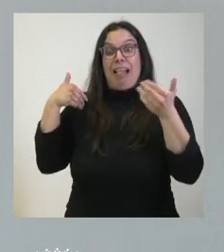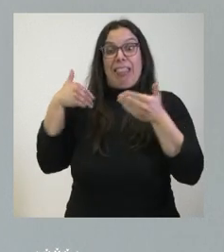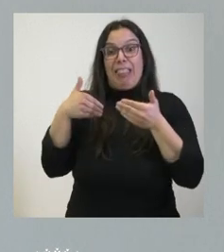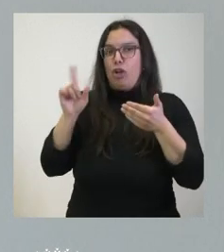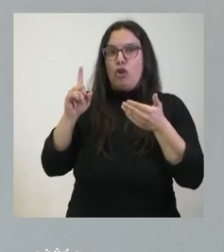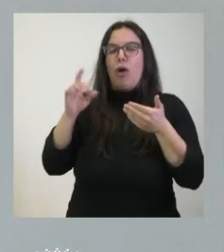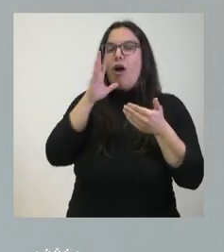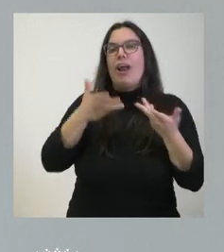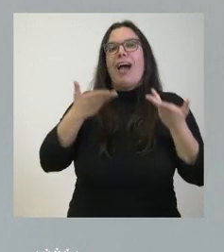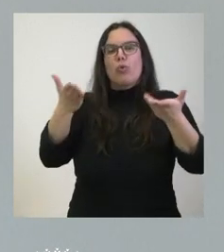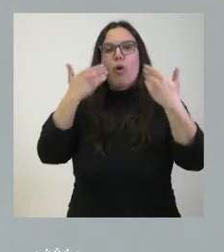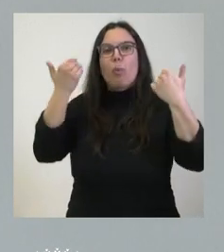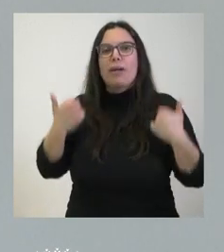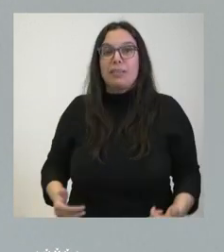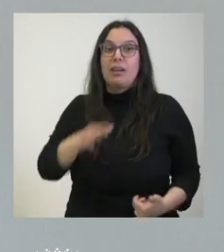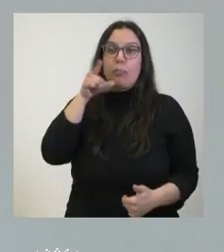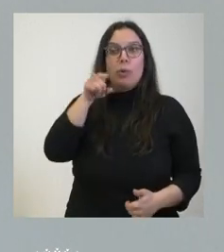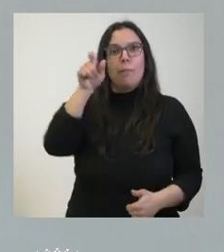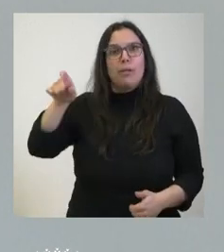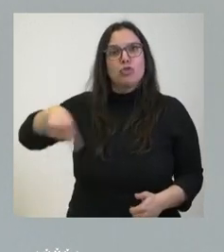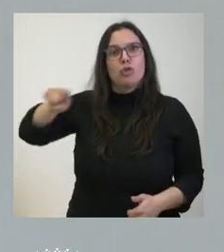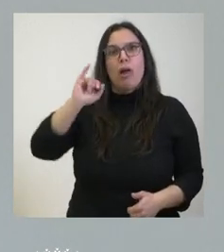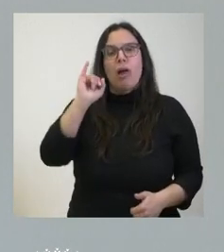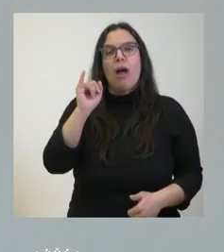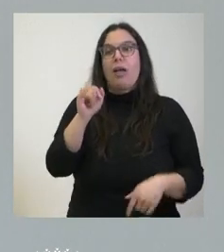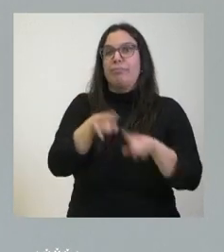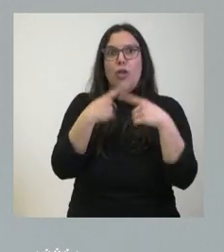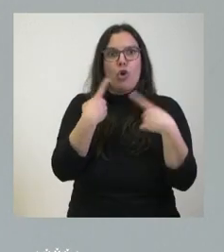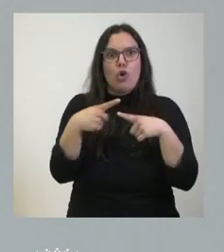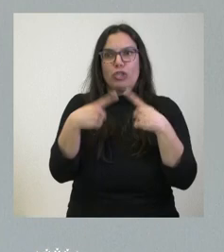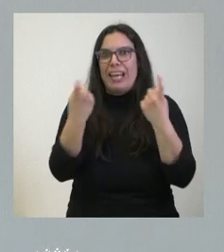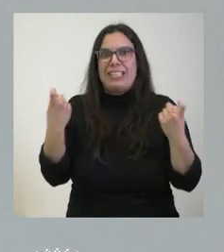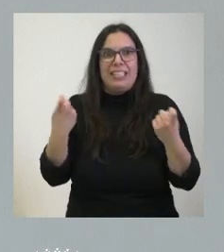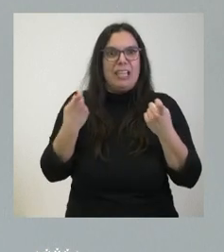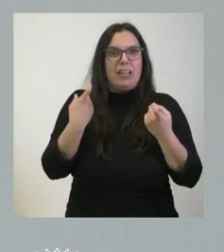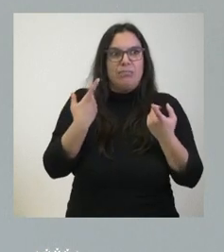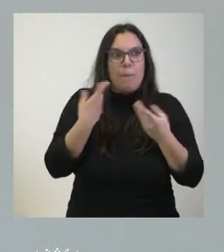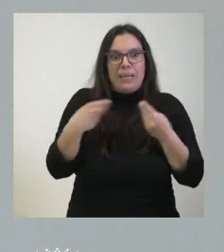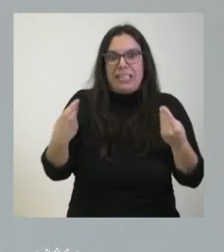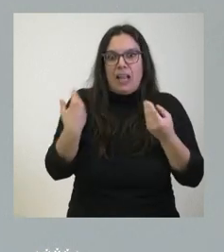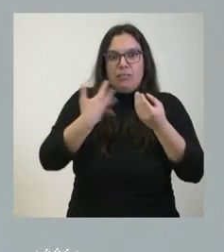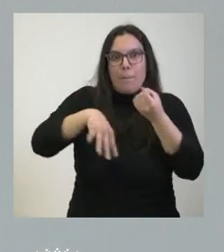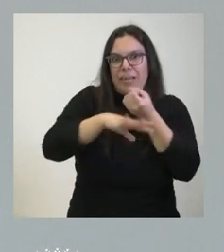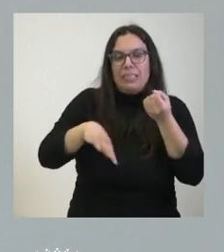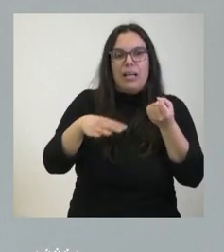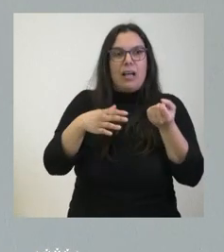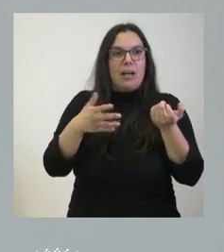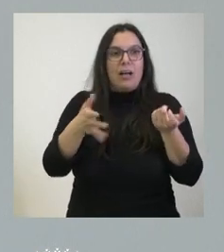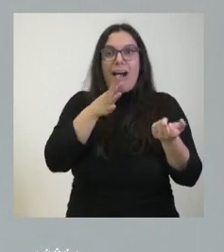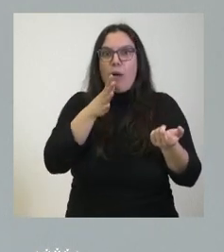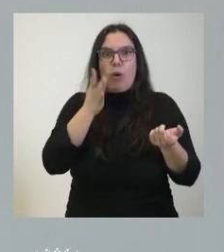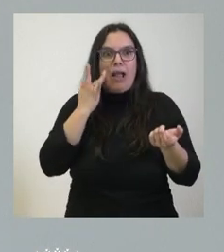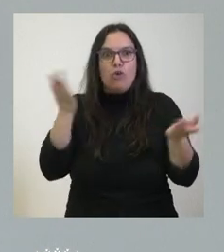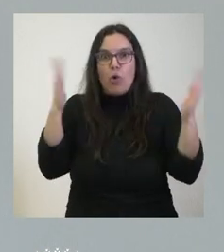humanitaria porque ahora tenemos ahí personas pues con carencias materiales ciertas que van desde el abastecimiento de agua